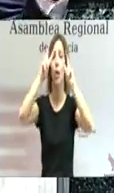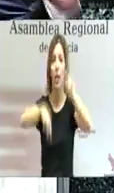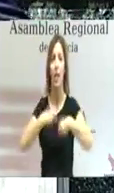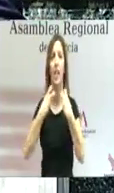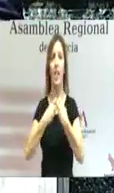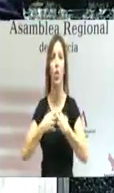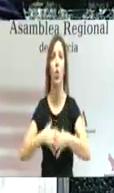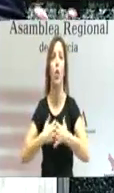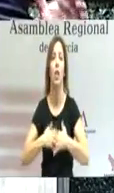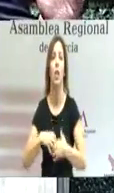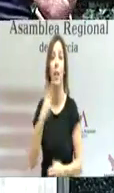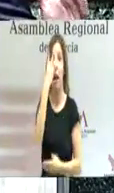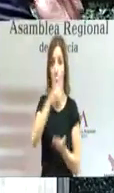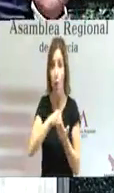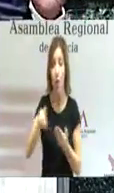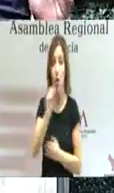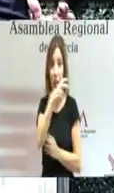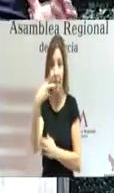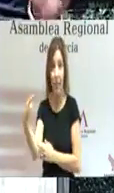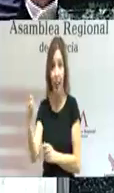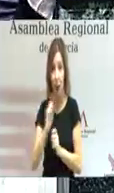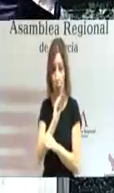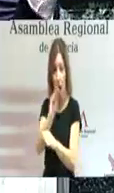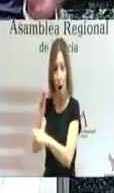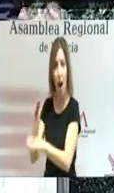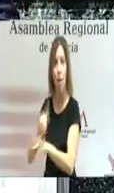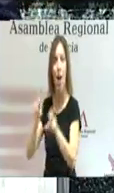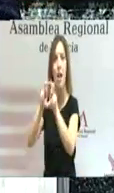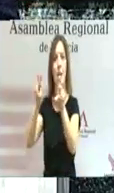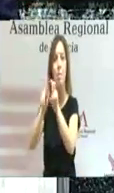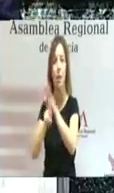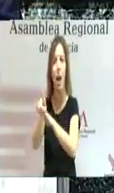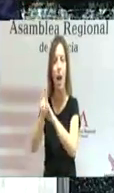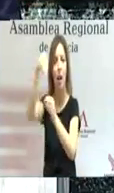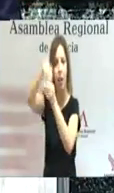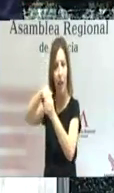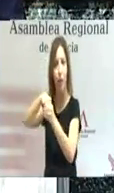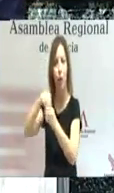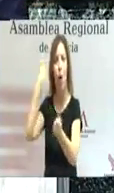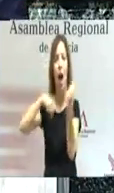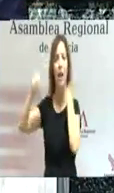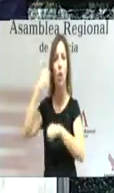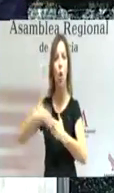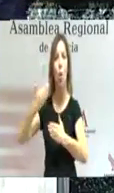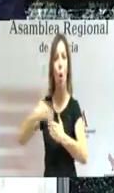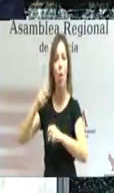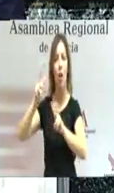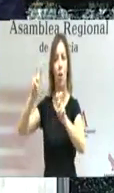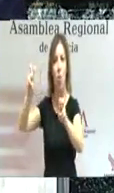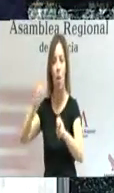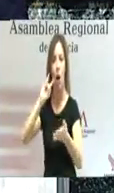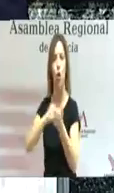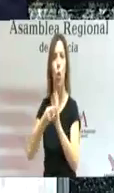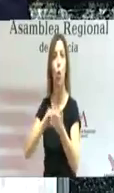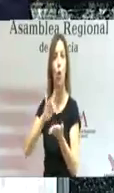Estamos destinando dos millones de euros para que las empresas puedan desarrollar actuaciones de modernización mediante la incorporación de soluciones